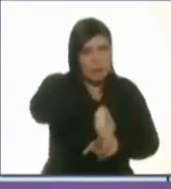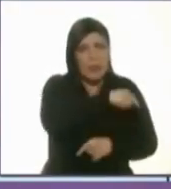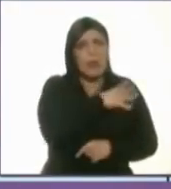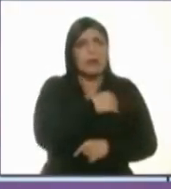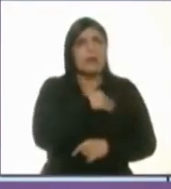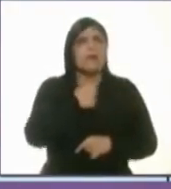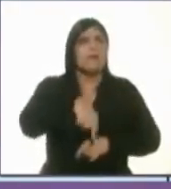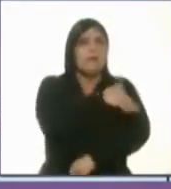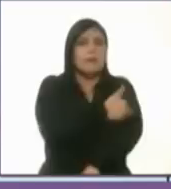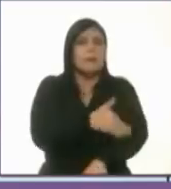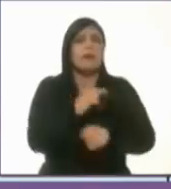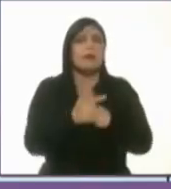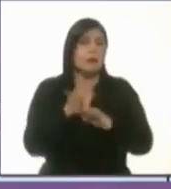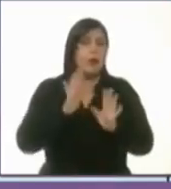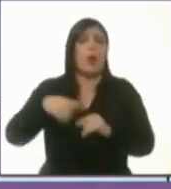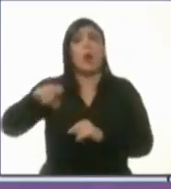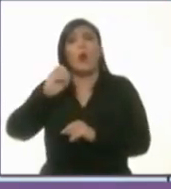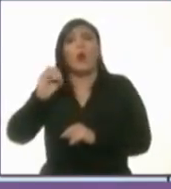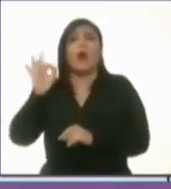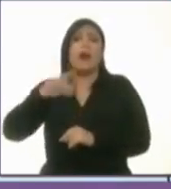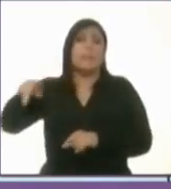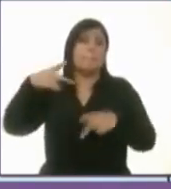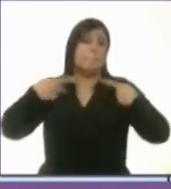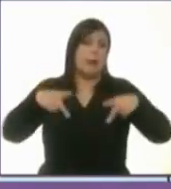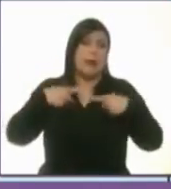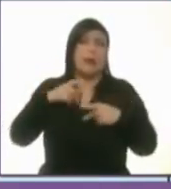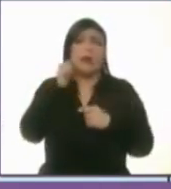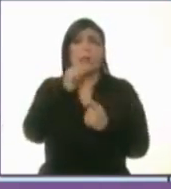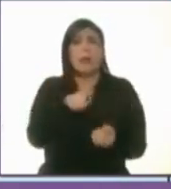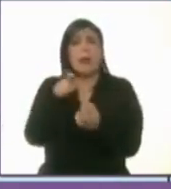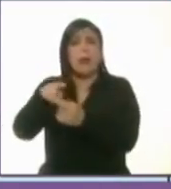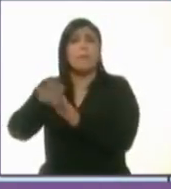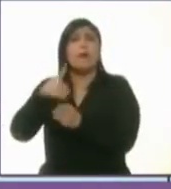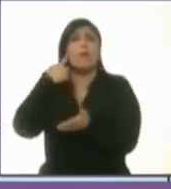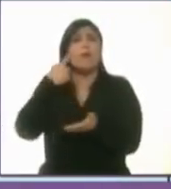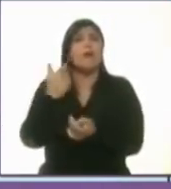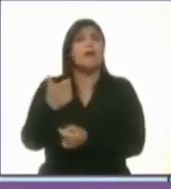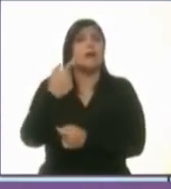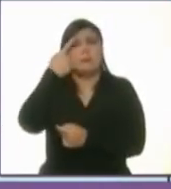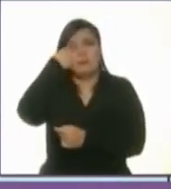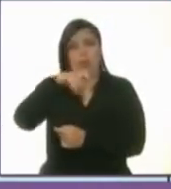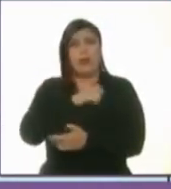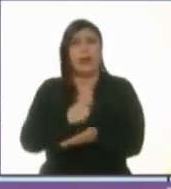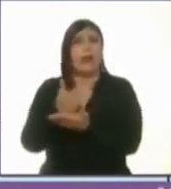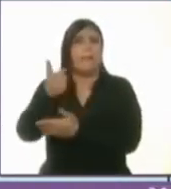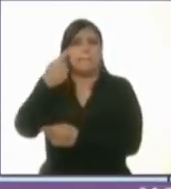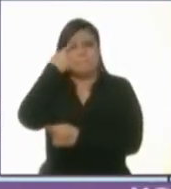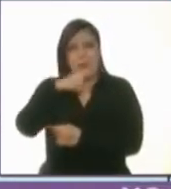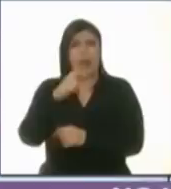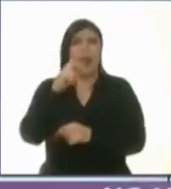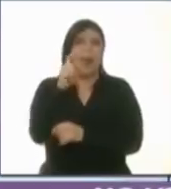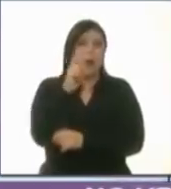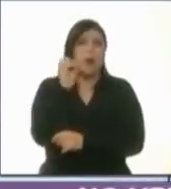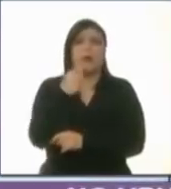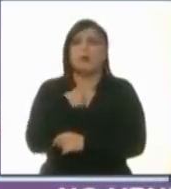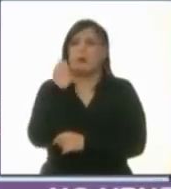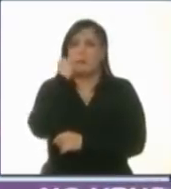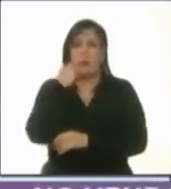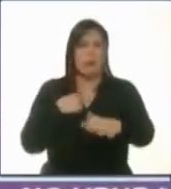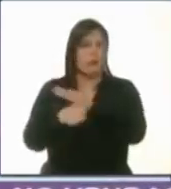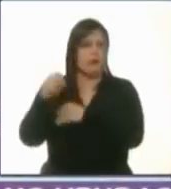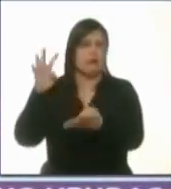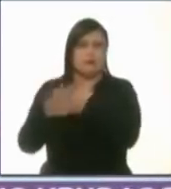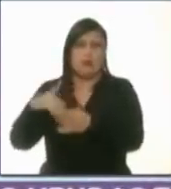que no tiene agua y que le cobran el agua la voy a meter a la cárcel. Voy a meter a la cárcel a los